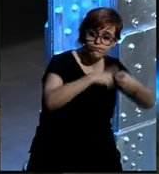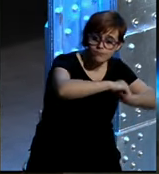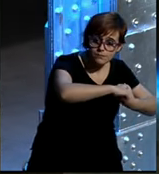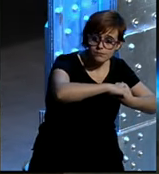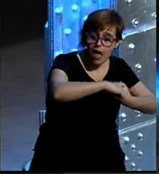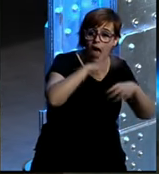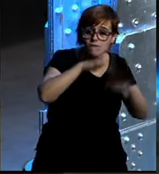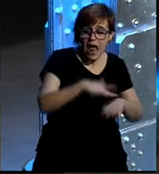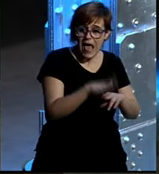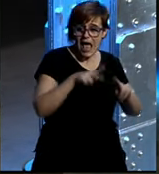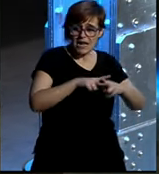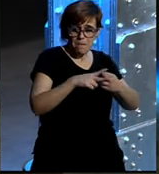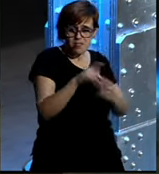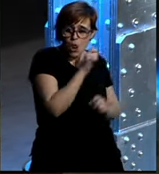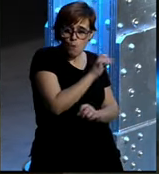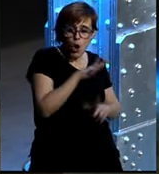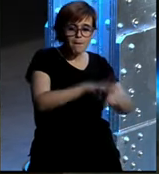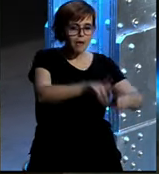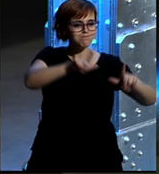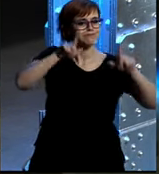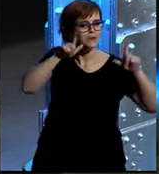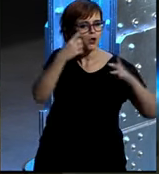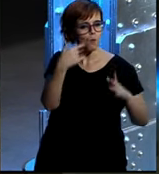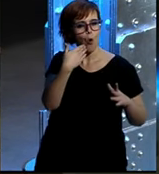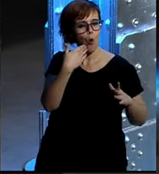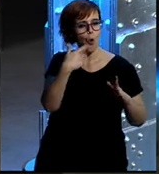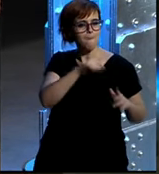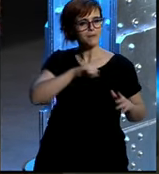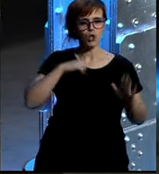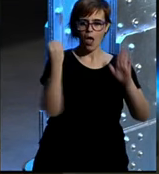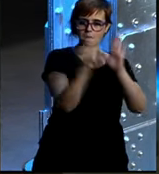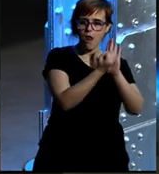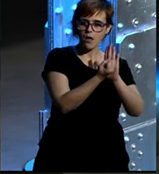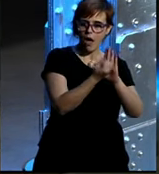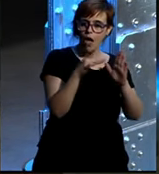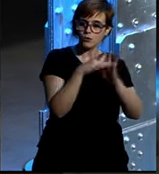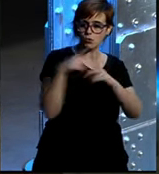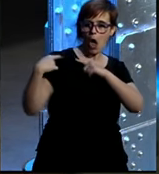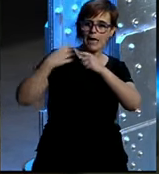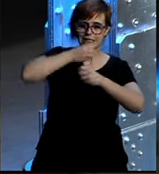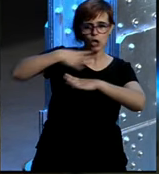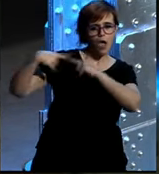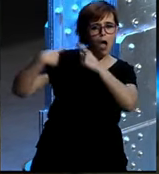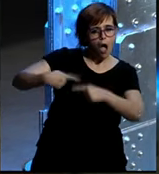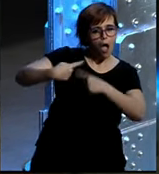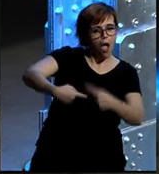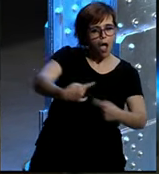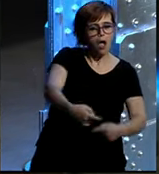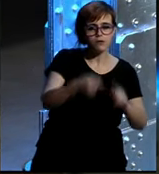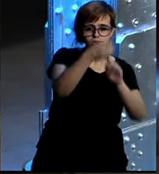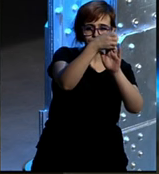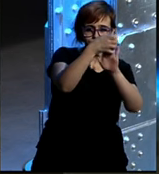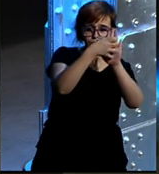la mejor herramienta para mostrarse para mostrar su marca sus atributos su trayectoria y que las